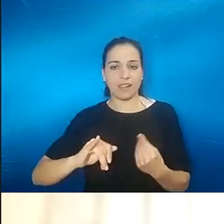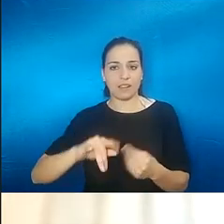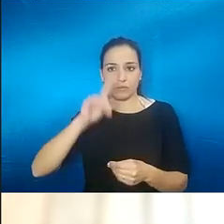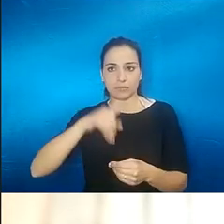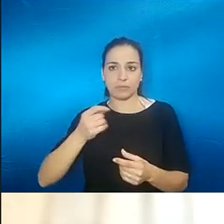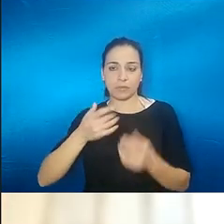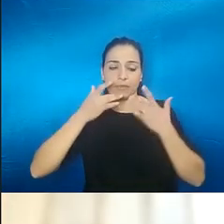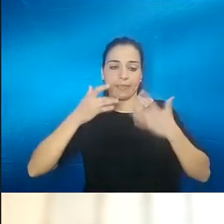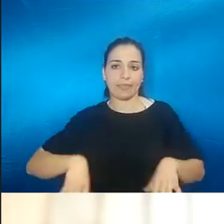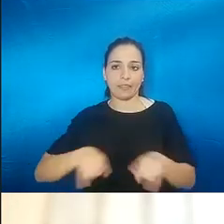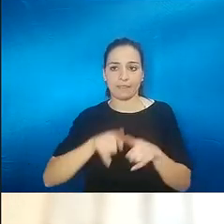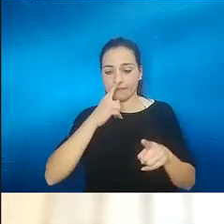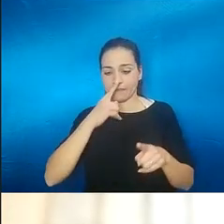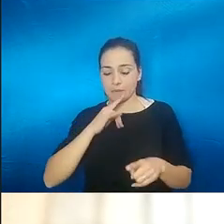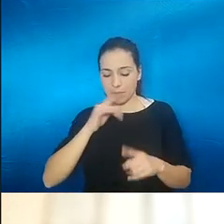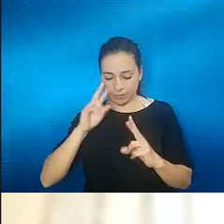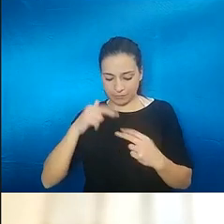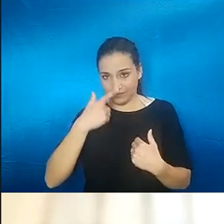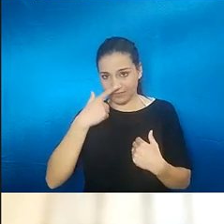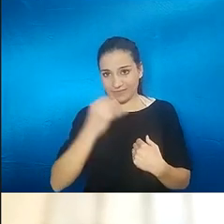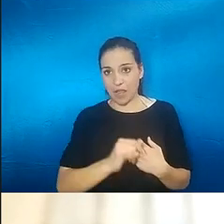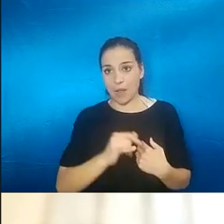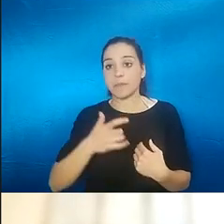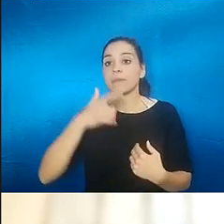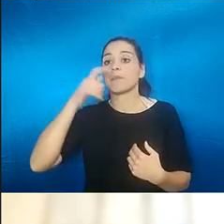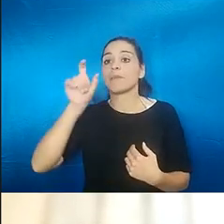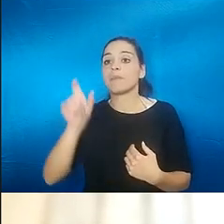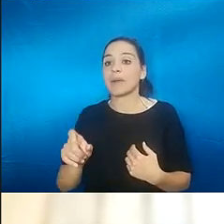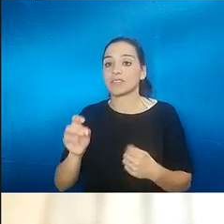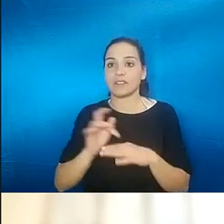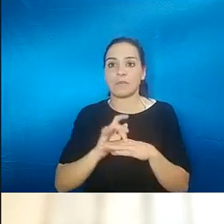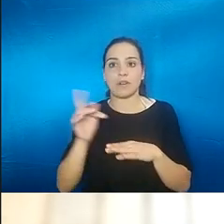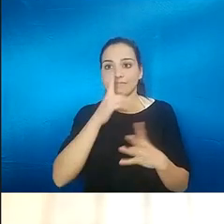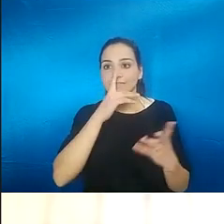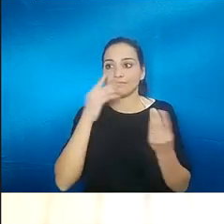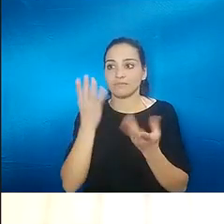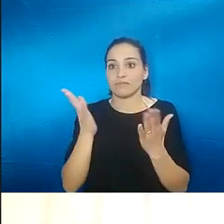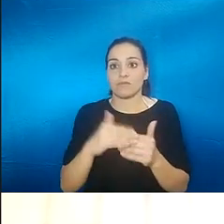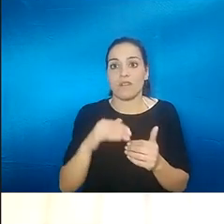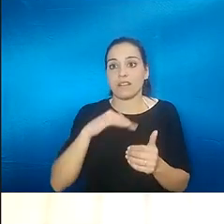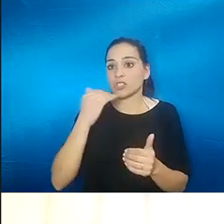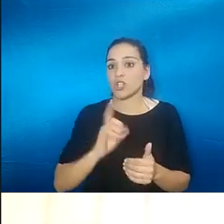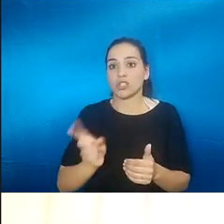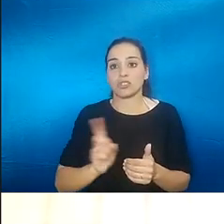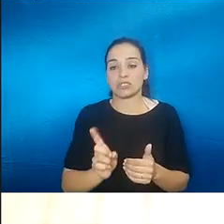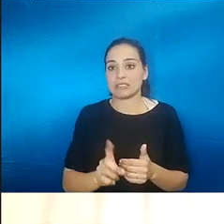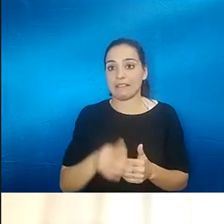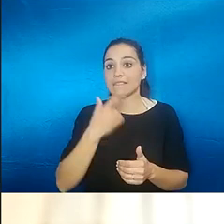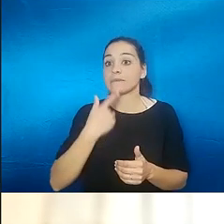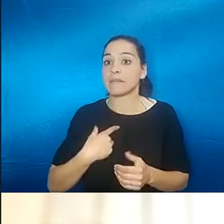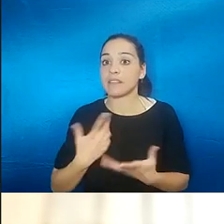igual que esté oliendo mal a decirselo a alguien que es muy vulnerable porque realmente no lo sabe sí